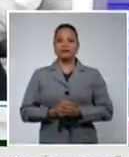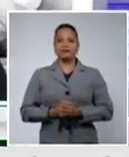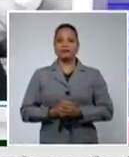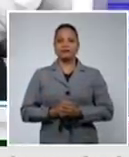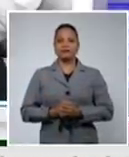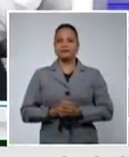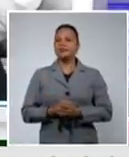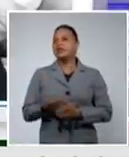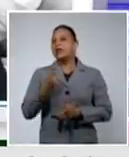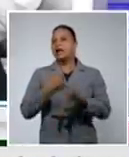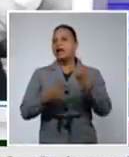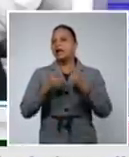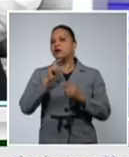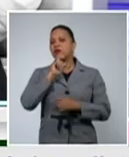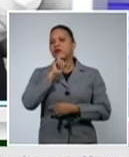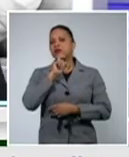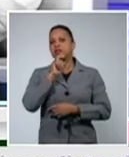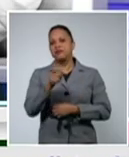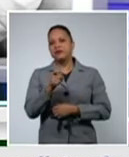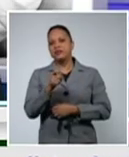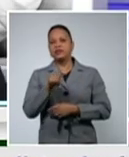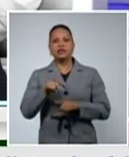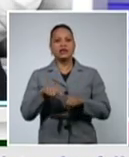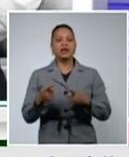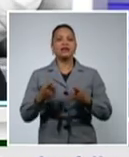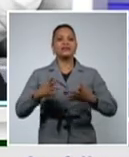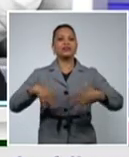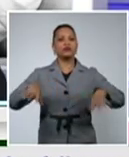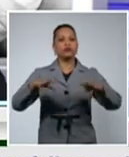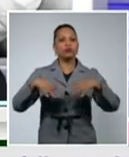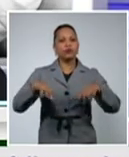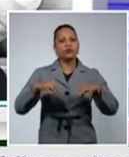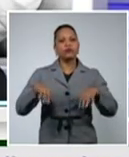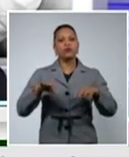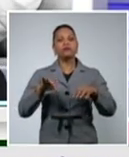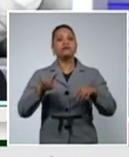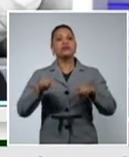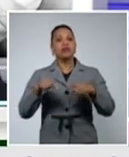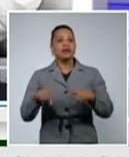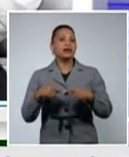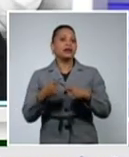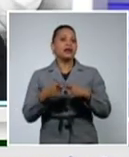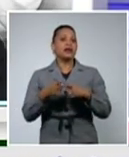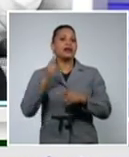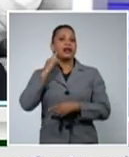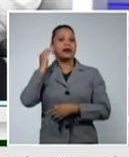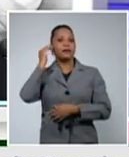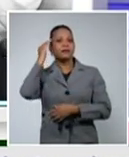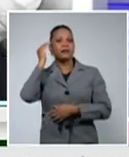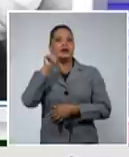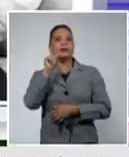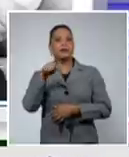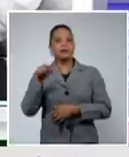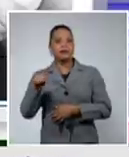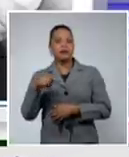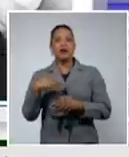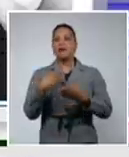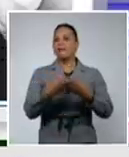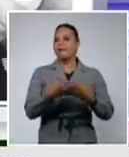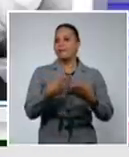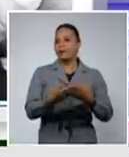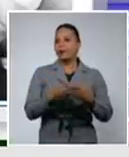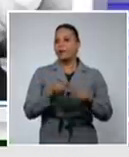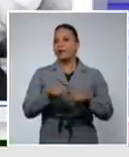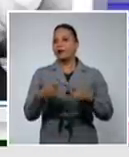sido difícil y singular la compleja situación que ha puesto a prueba nuestras capacidades de soluciones, resistencia,